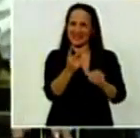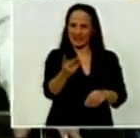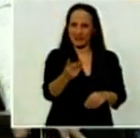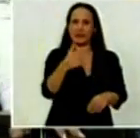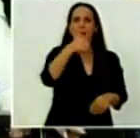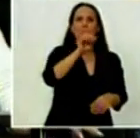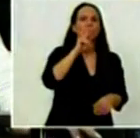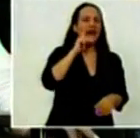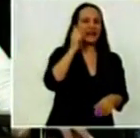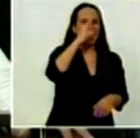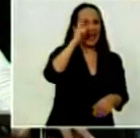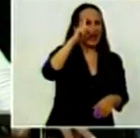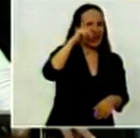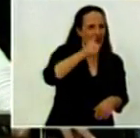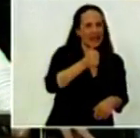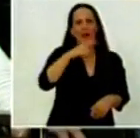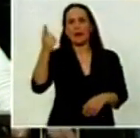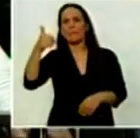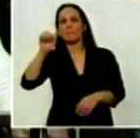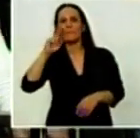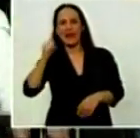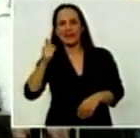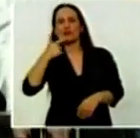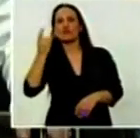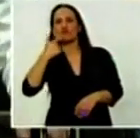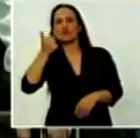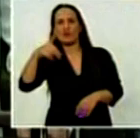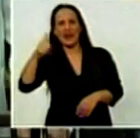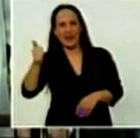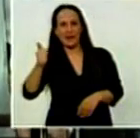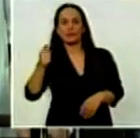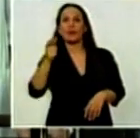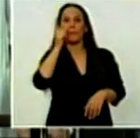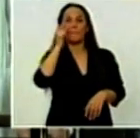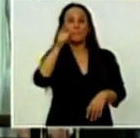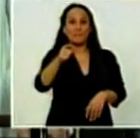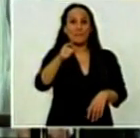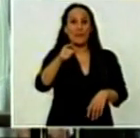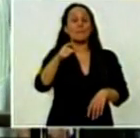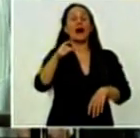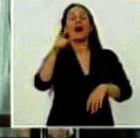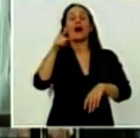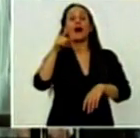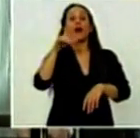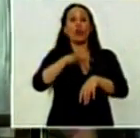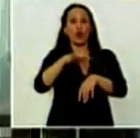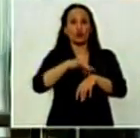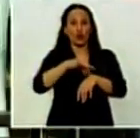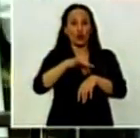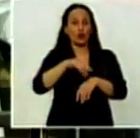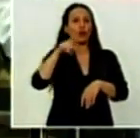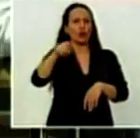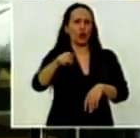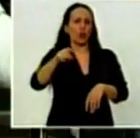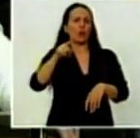María Elena y María Susana. Su papá era el doctor Roberto Guaresti, que a la